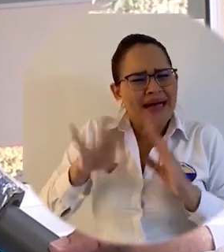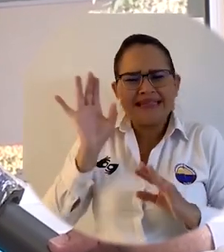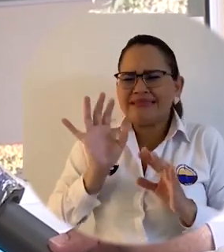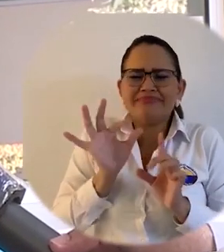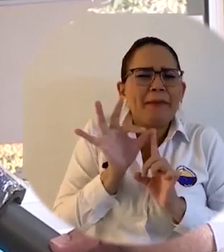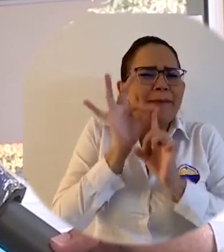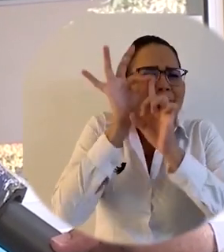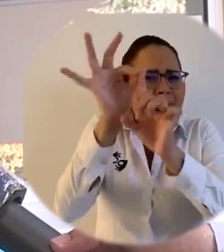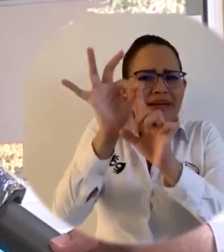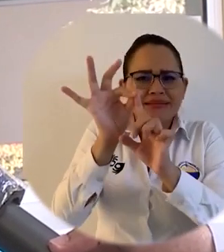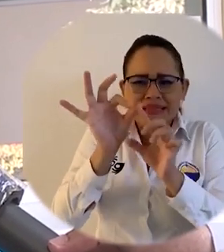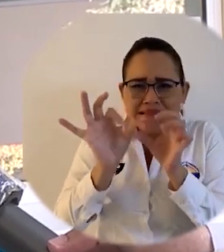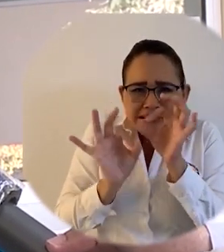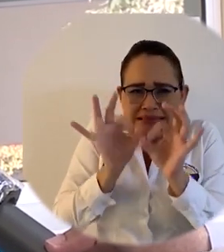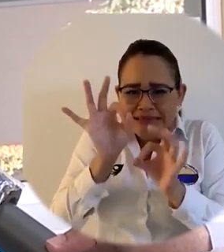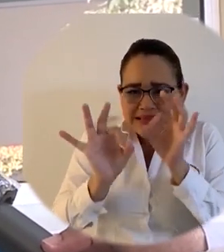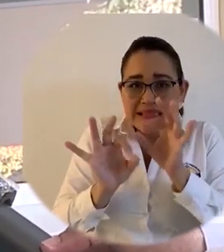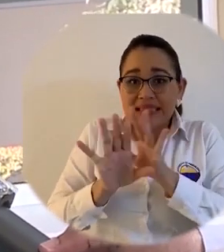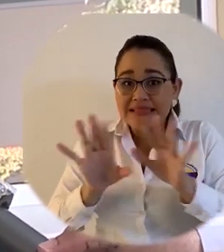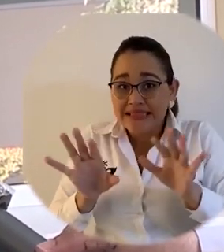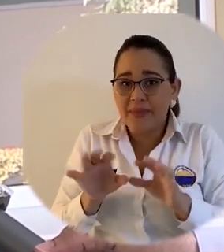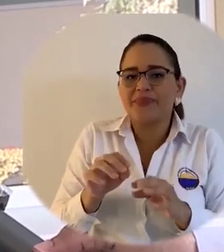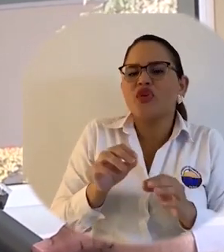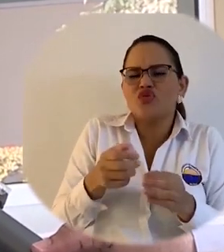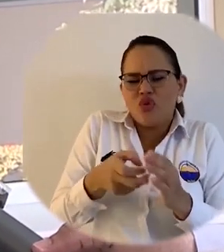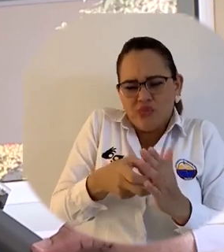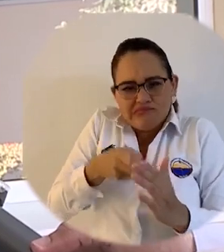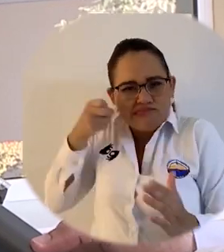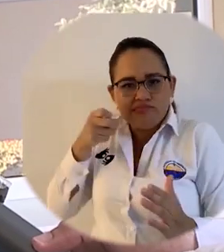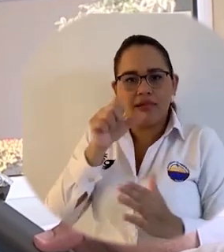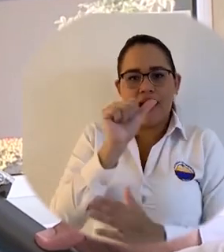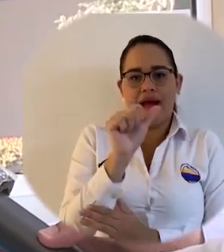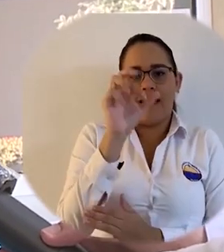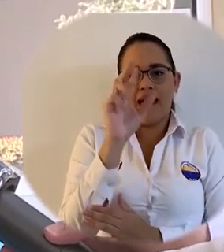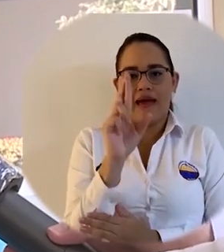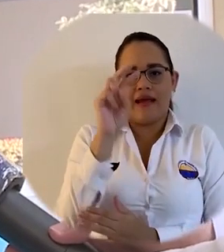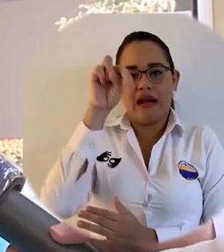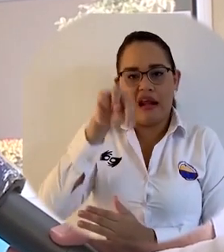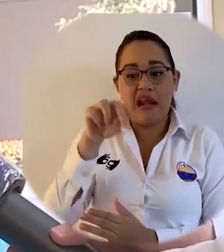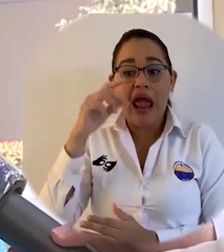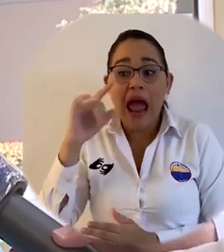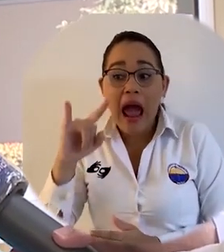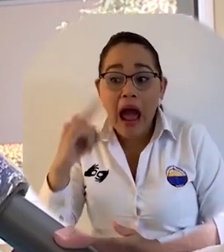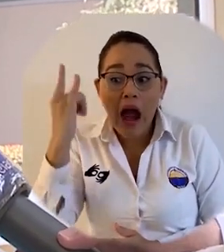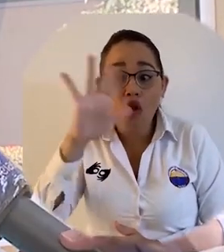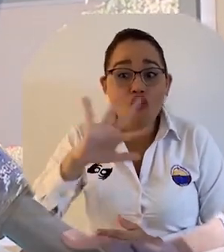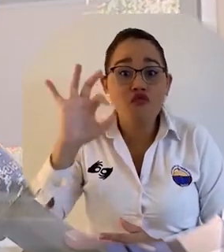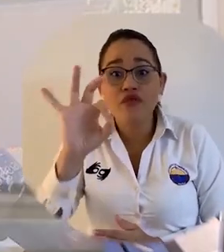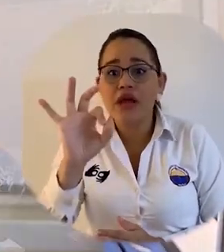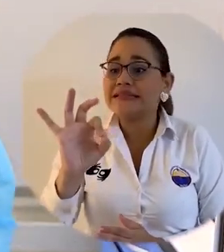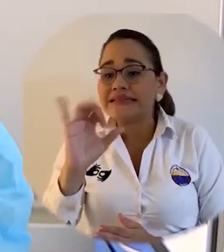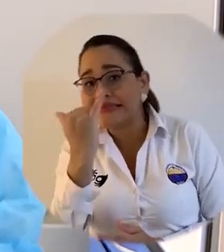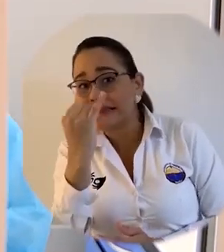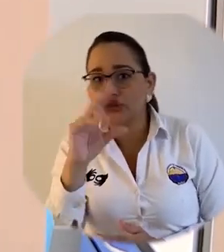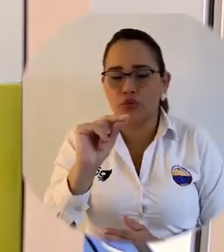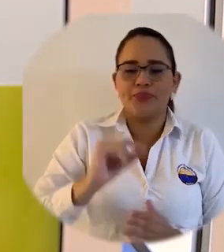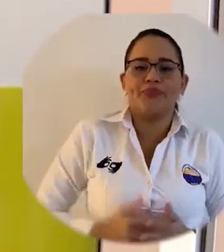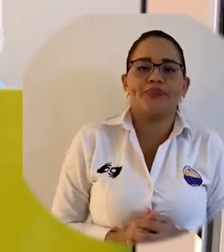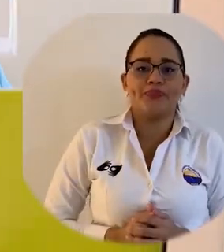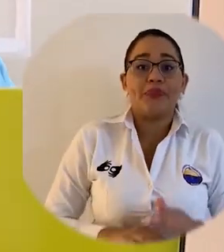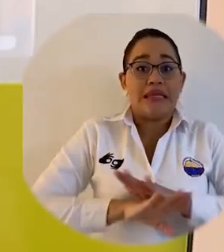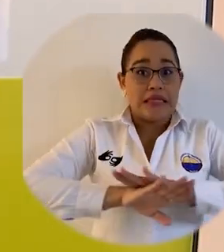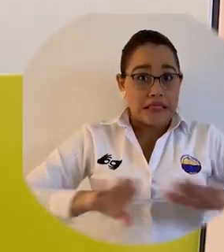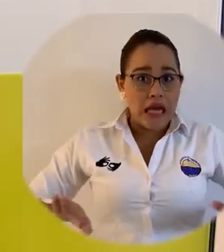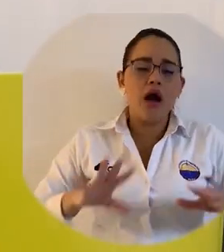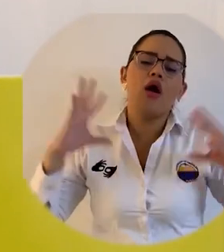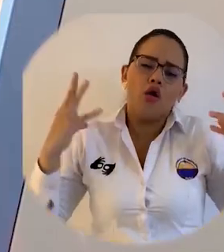BLS2 vamos a realizar el proceso de extracción de ARN del virus o de lo que contenga la muestra. El equipo encargado de